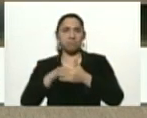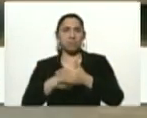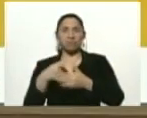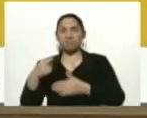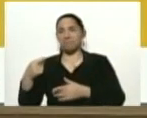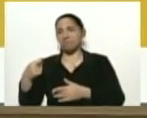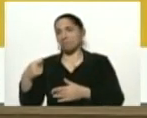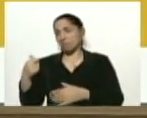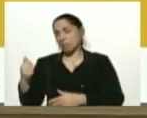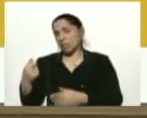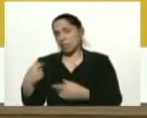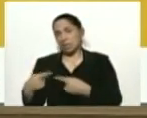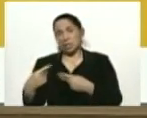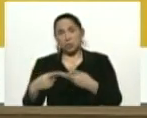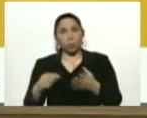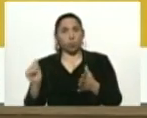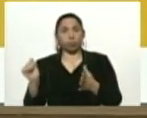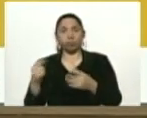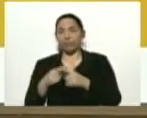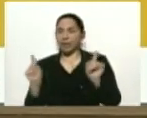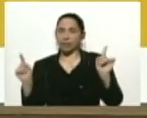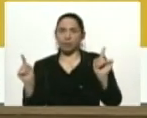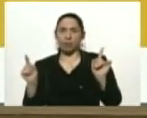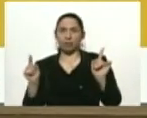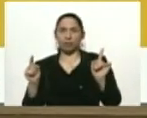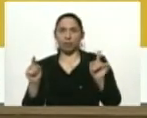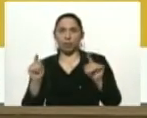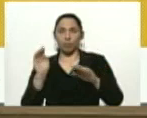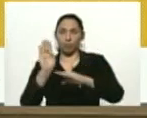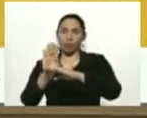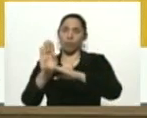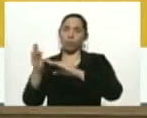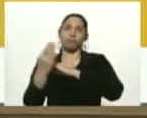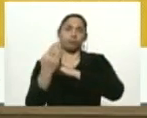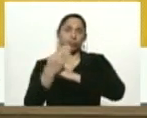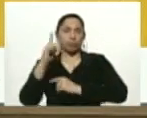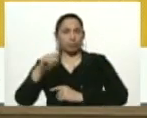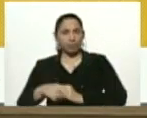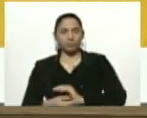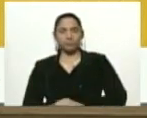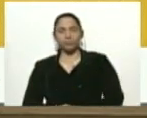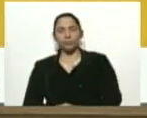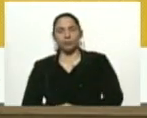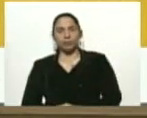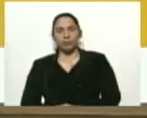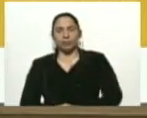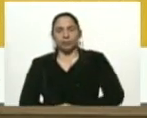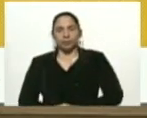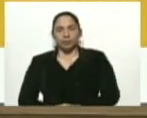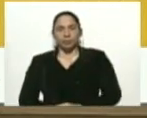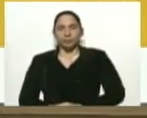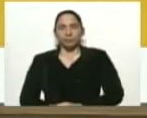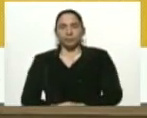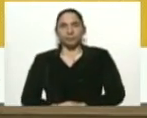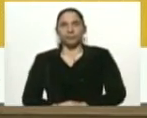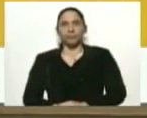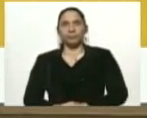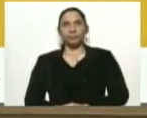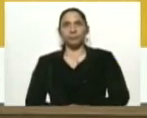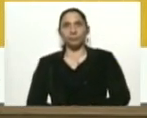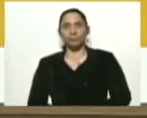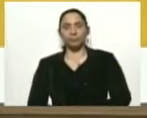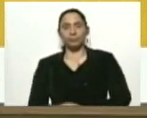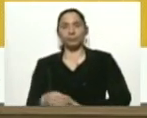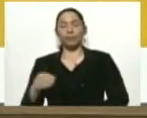distinción. Cuidarnos y cuidar a los otros también. Luego nos vamos al